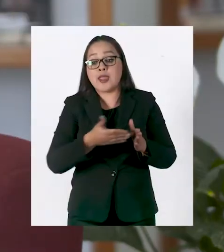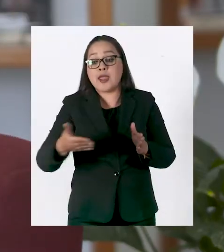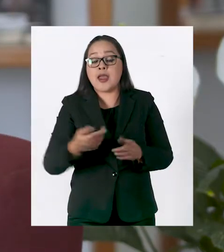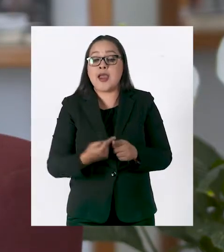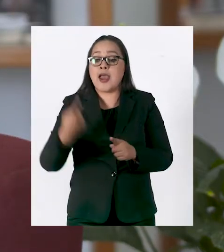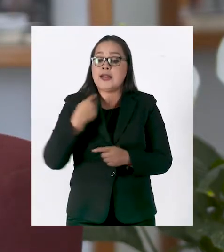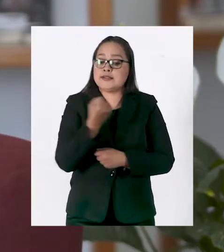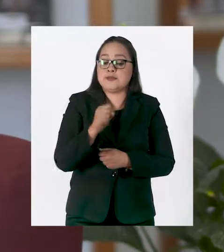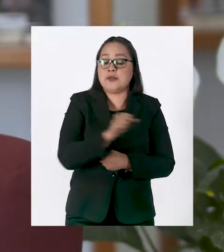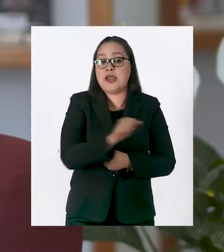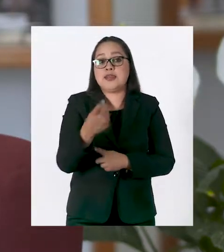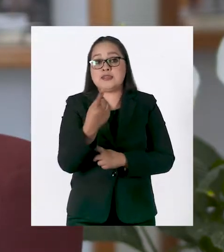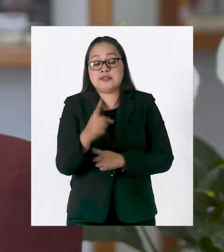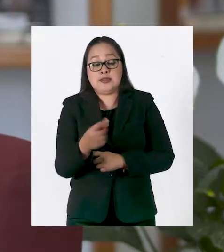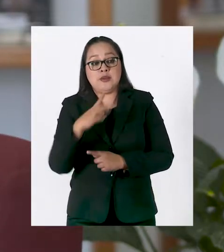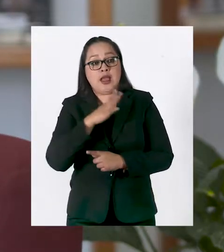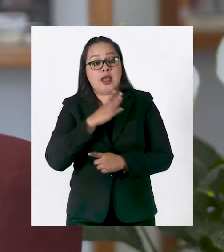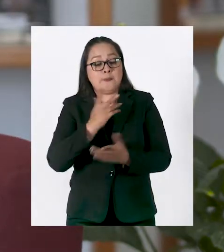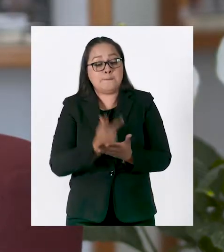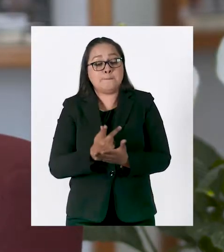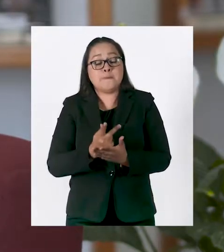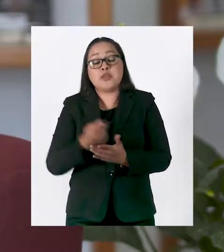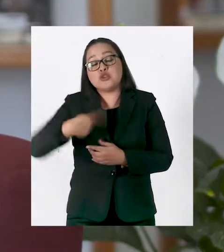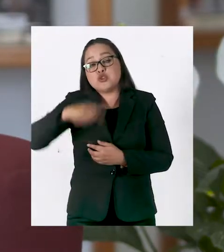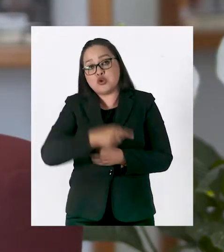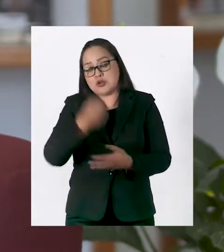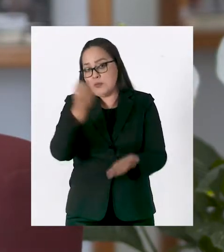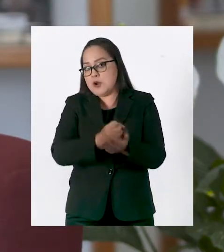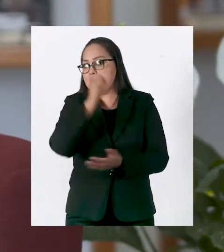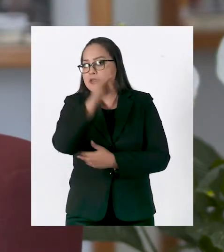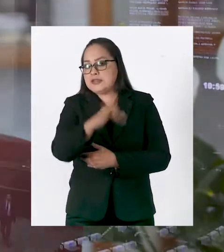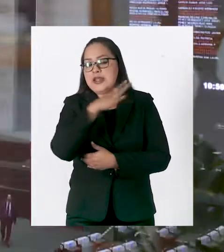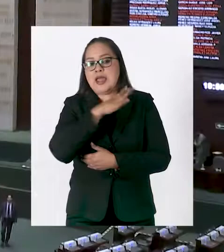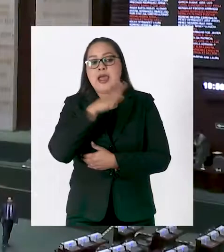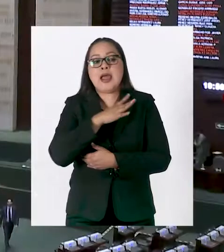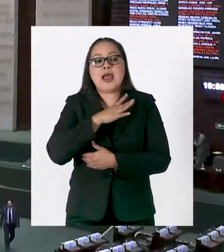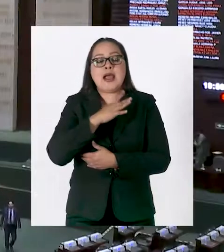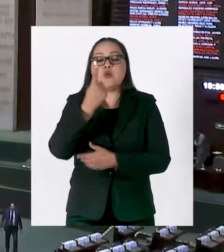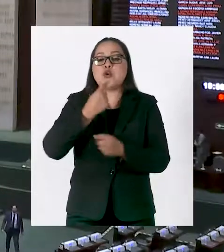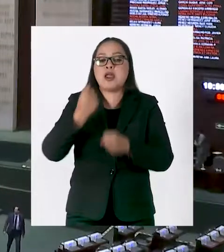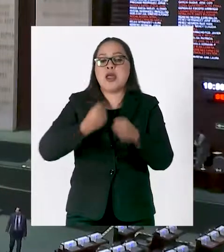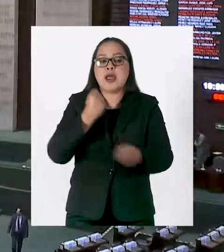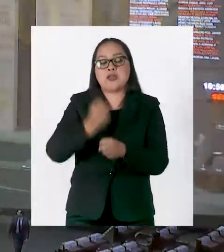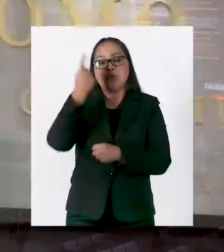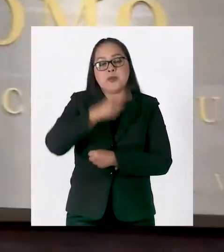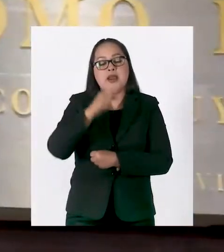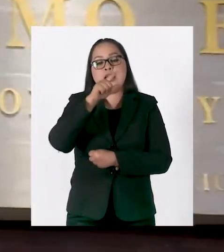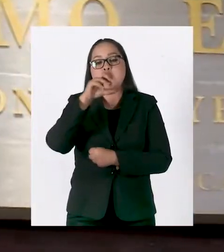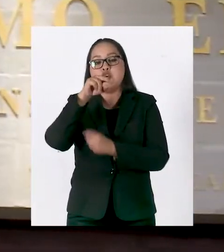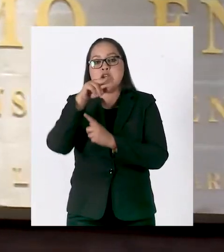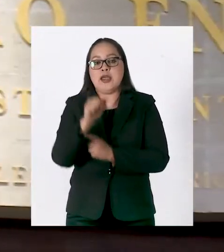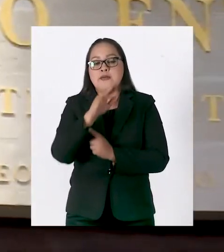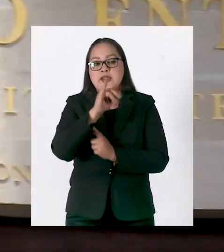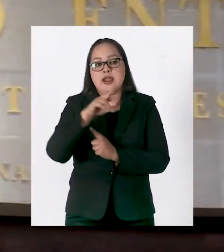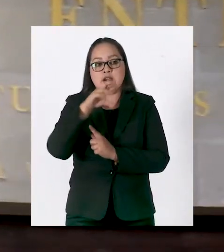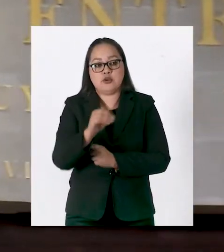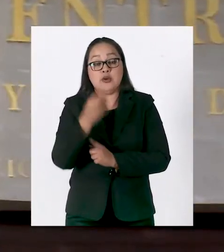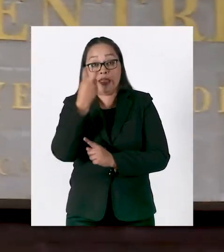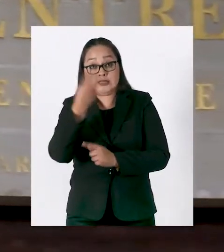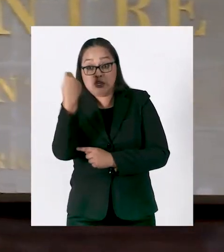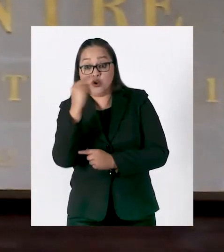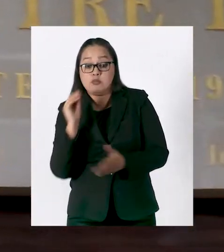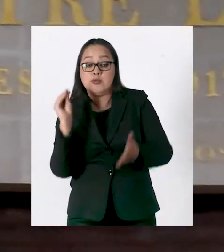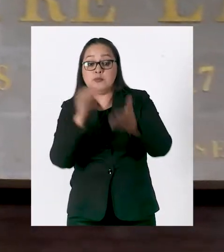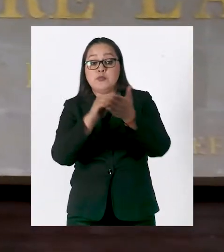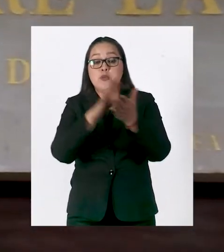En el periodo de sesiones pasado, aprobó darle la distinción al 2020 como año de Leona Vicario, benemérita madre de la patria.